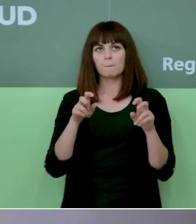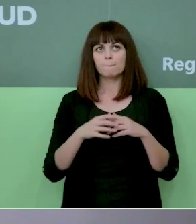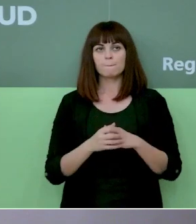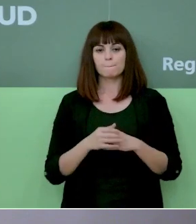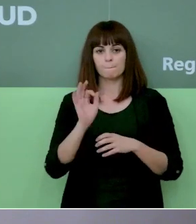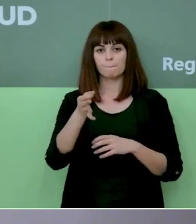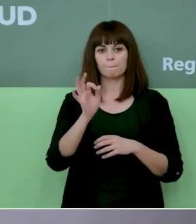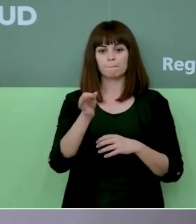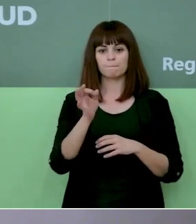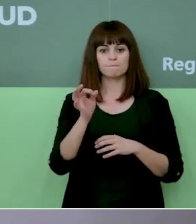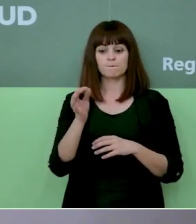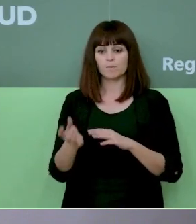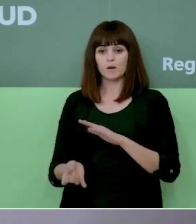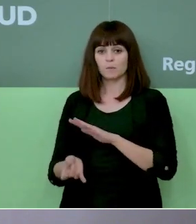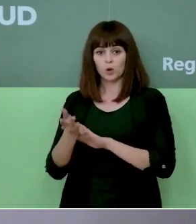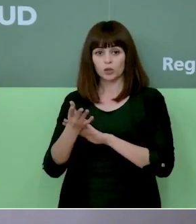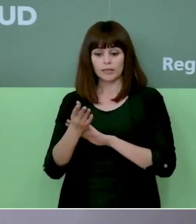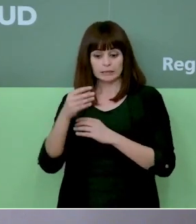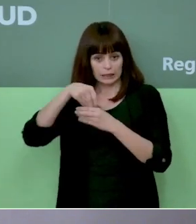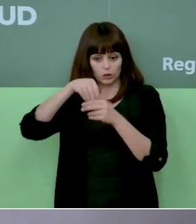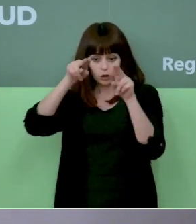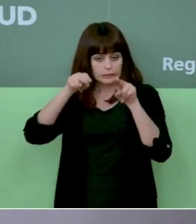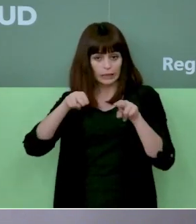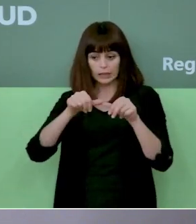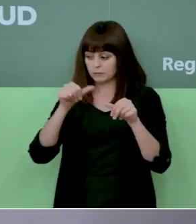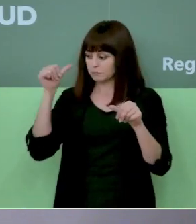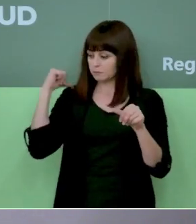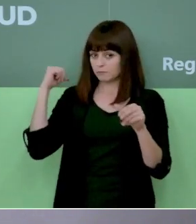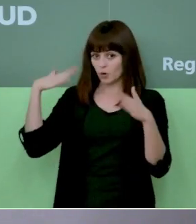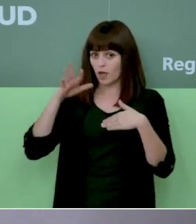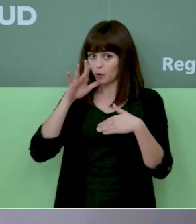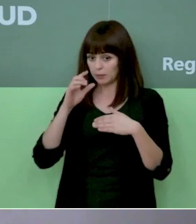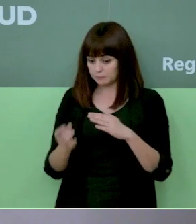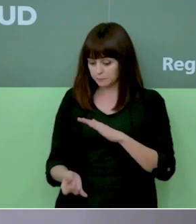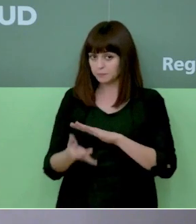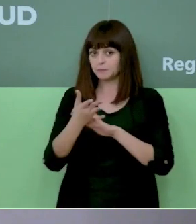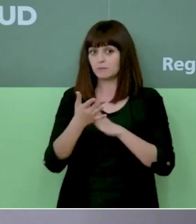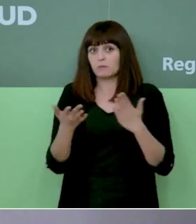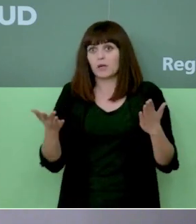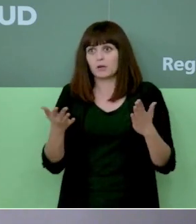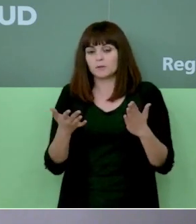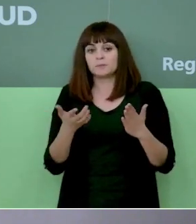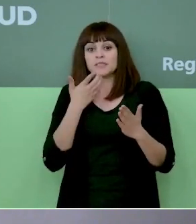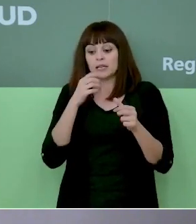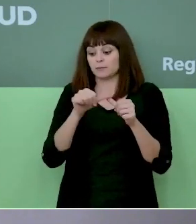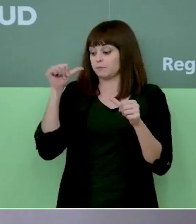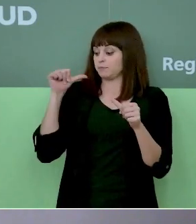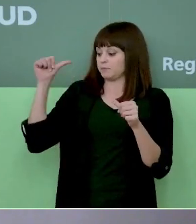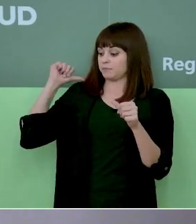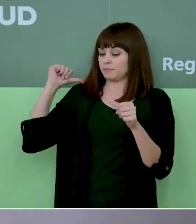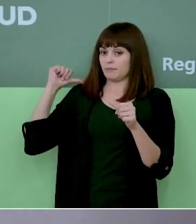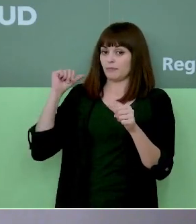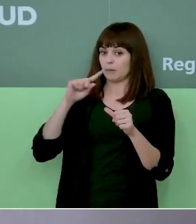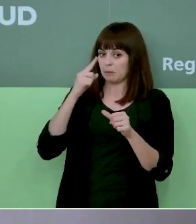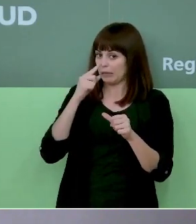efectivamente pues no había habido brotes en estas residencias pero es algo que no estamos libres de que quien no haya tenido brotes en la primera y en la